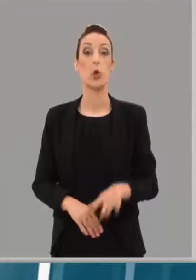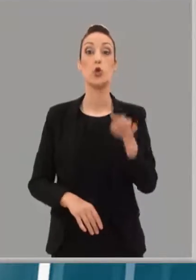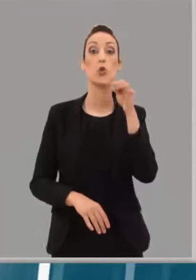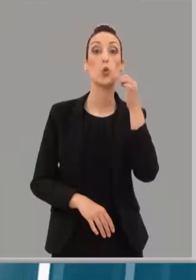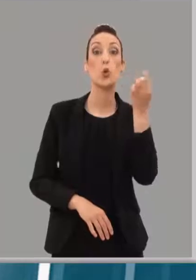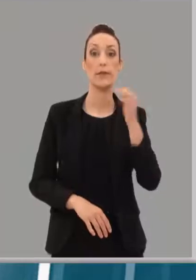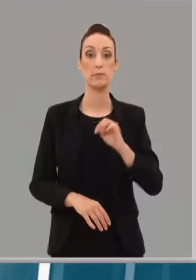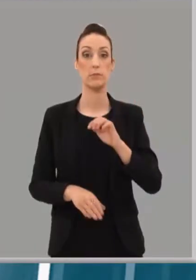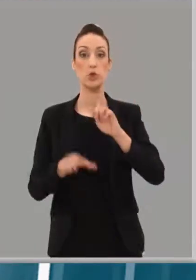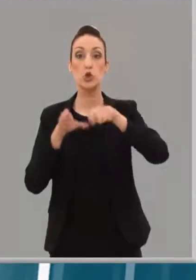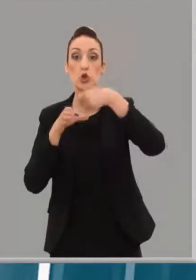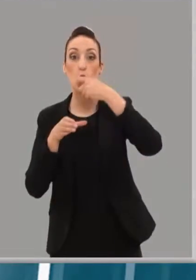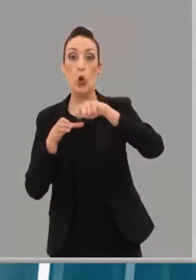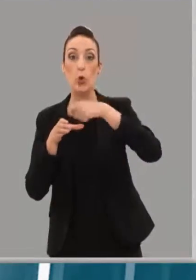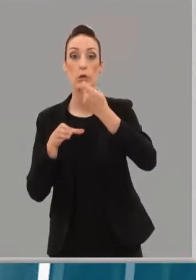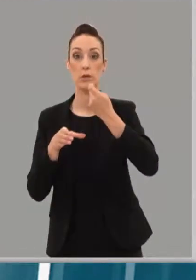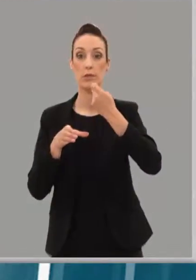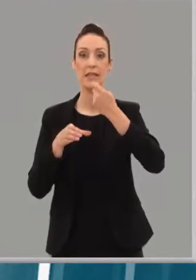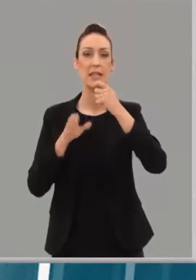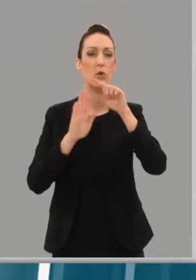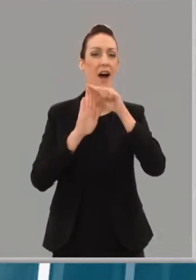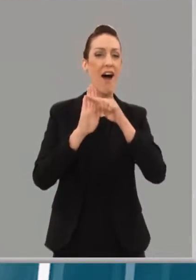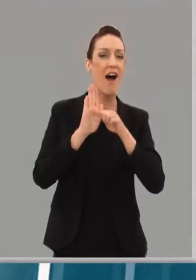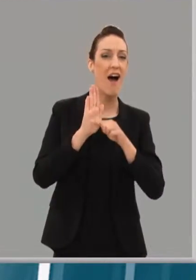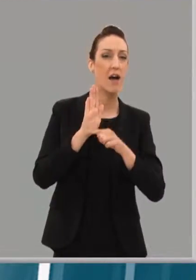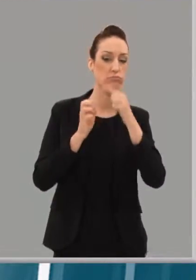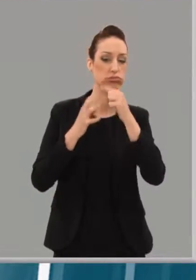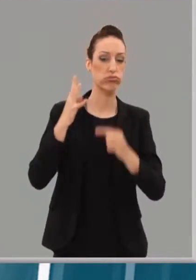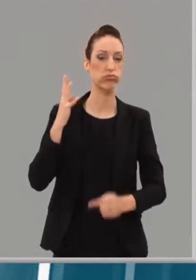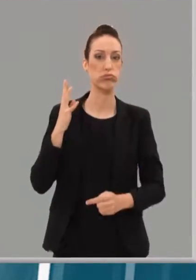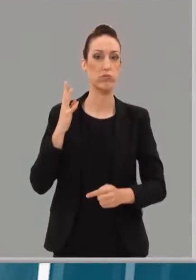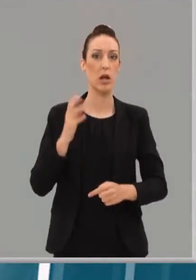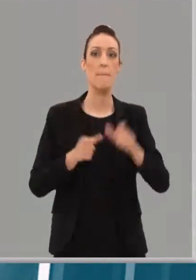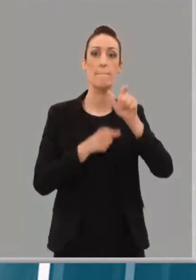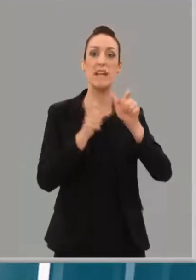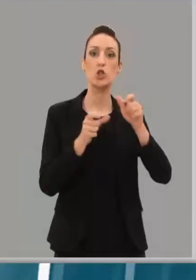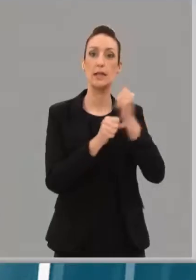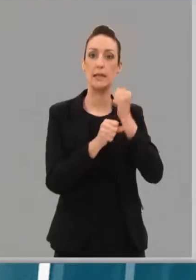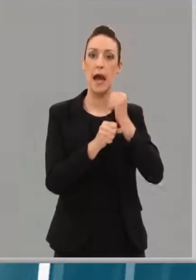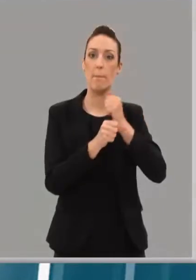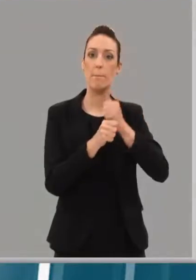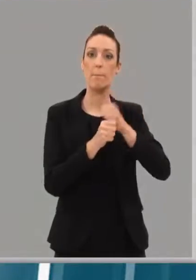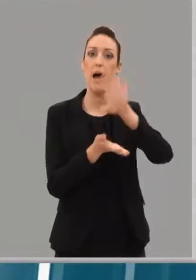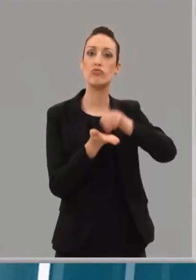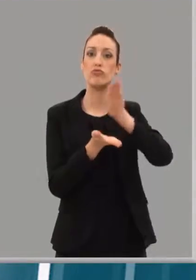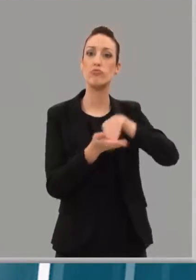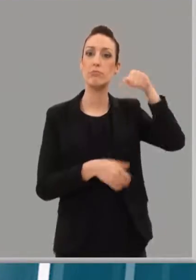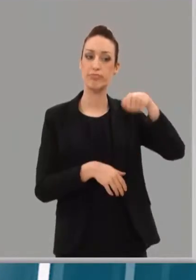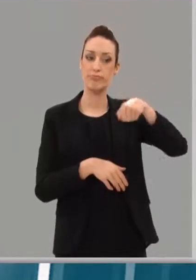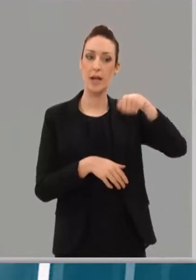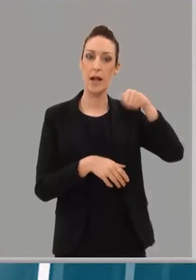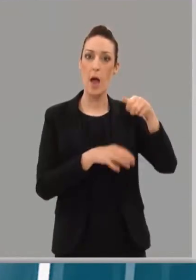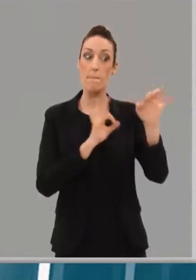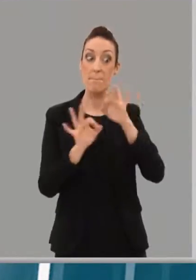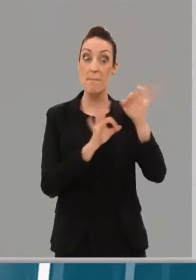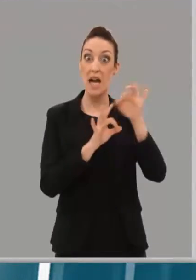Repostería. Yogures. Ya sea una larga lista, los trabajadores de Mercadona se encargan a diario de preparar las donaciones para